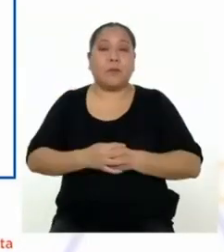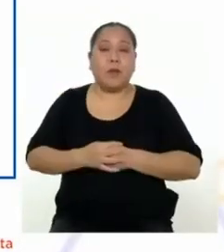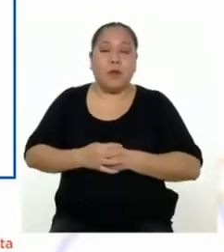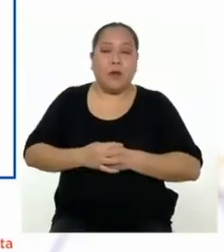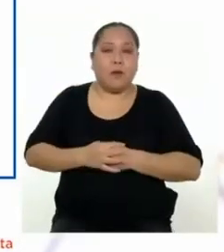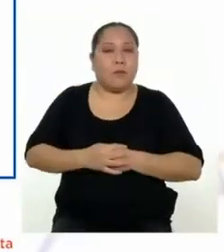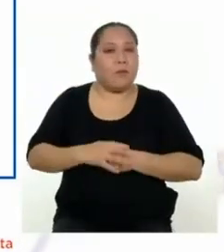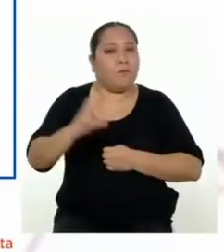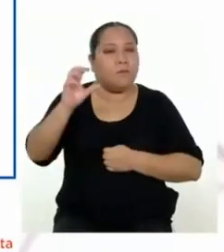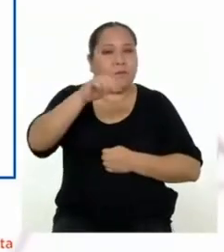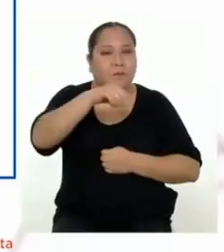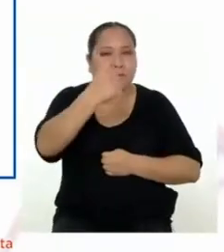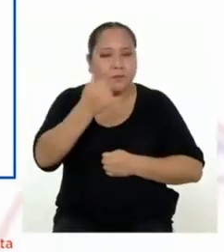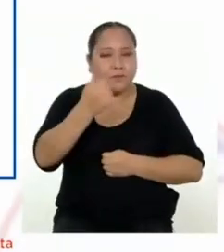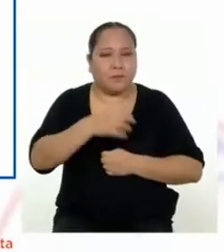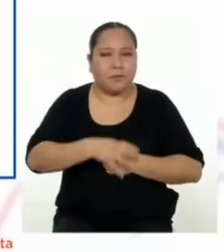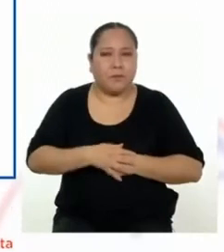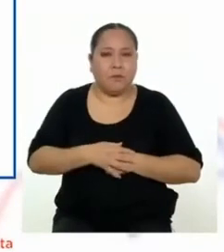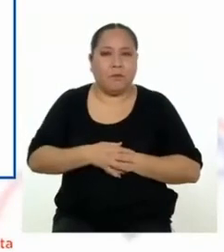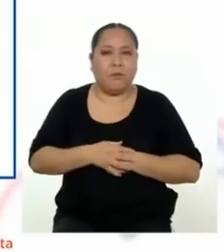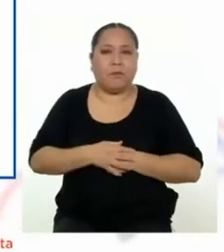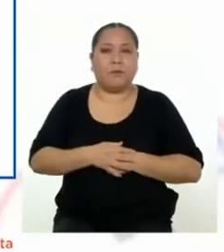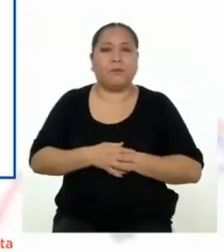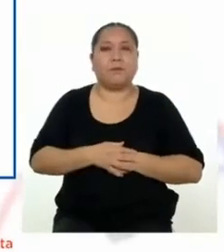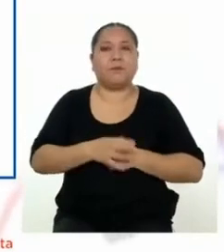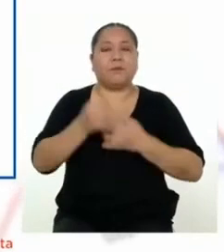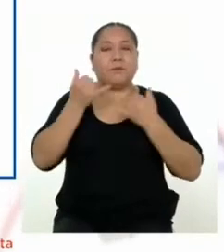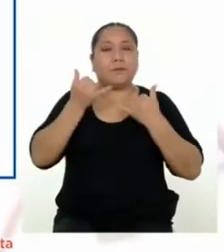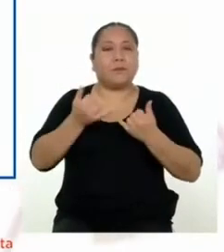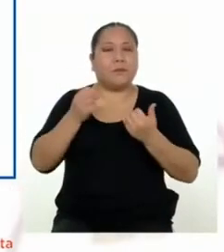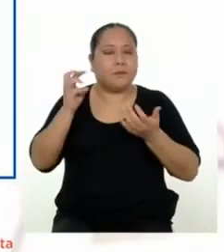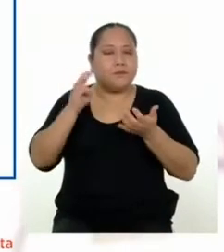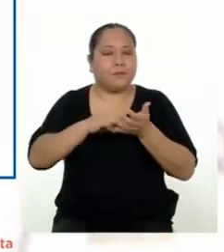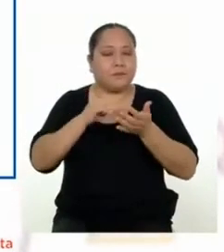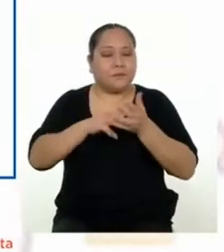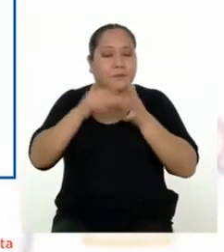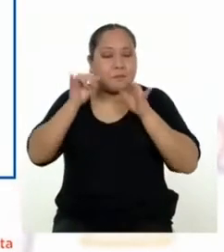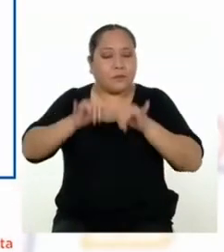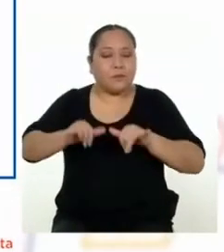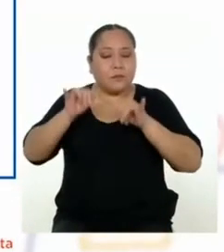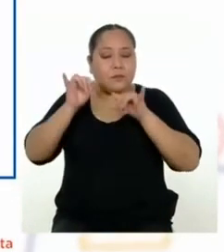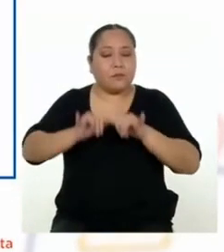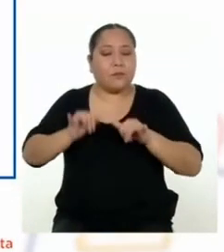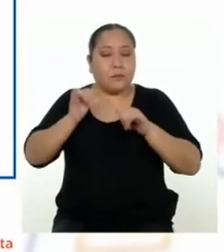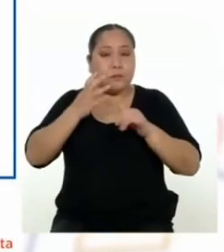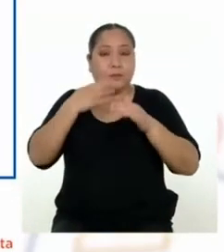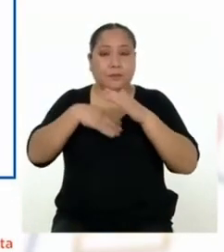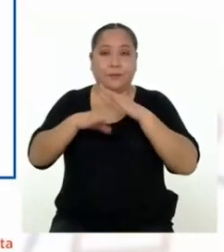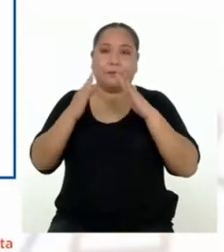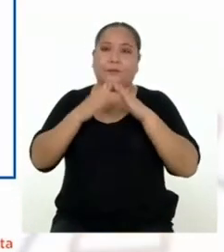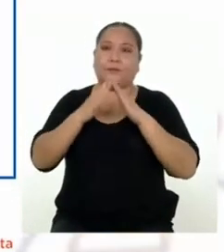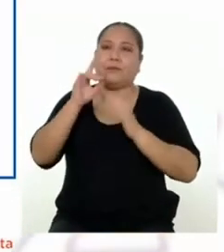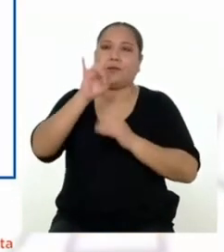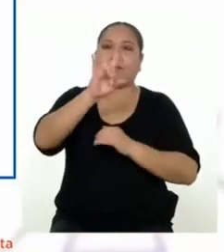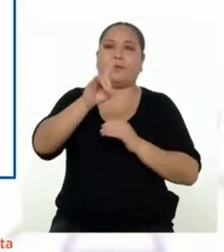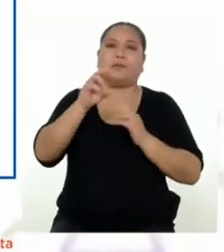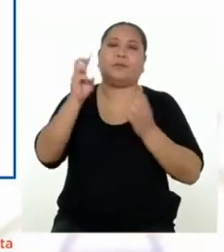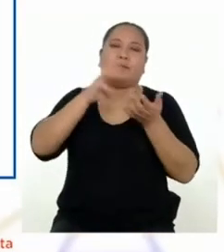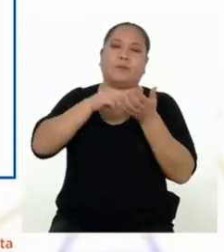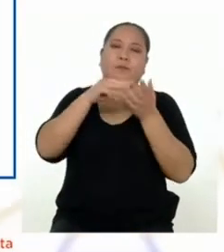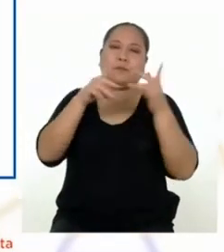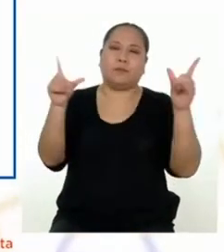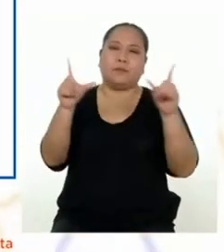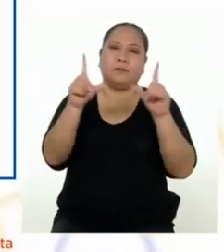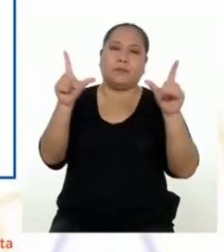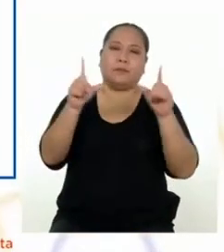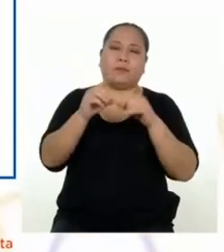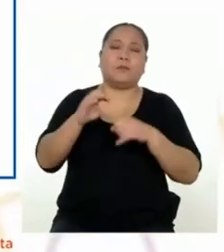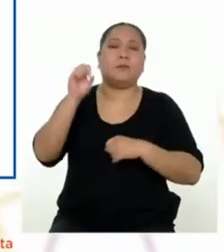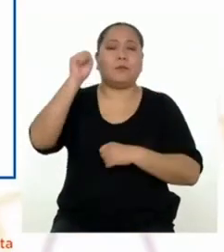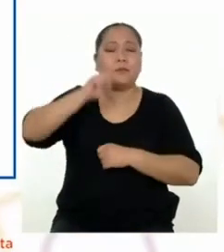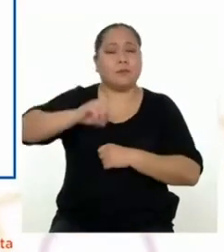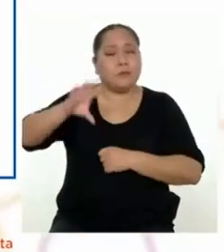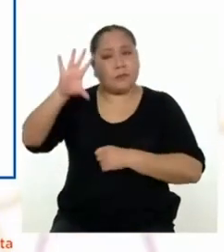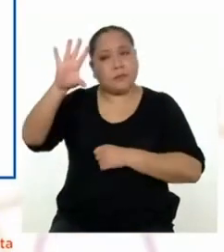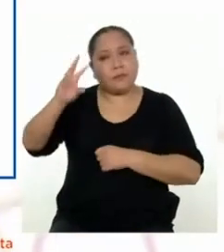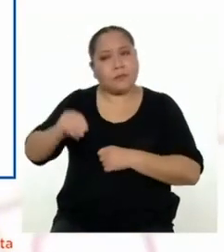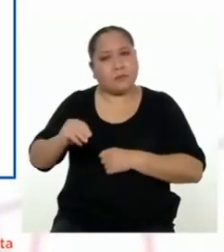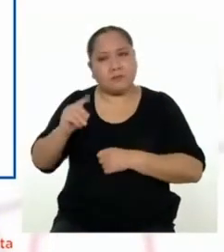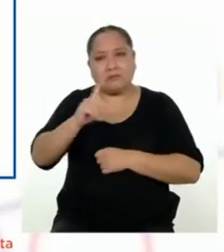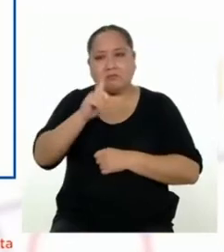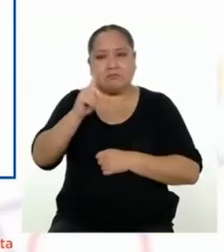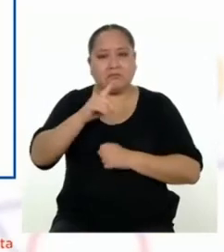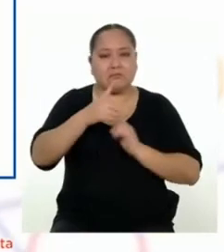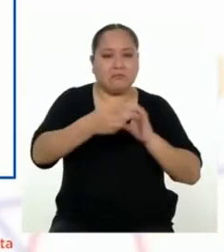¿Se te ocurre alguna más? Ahora que estamos más en casa, usamos la televisión bastante. Y si bien la apagamos,